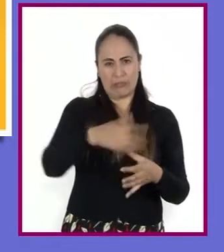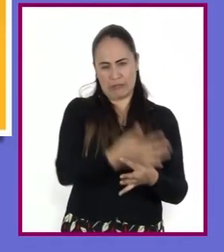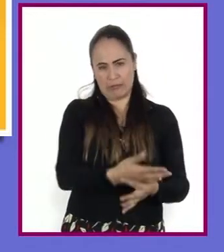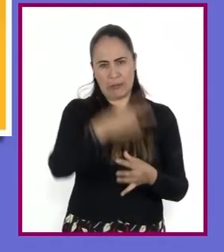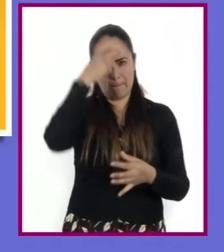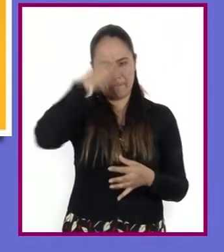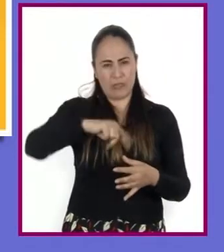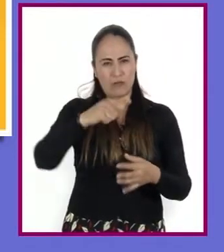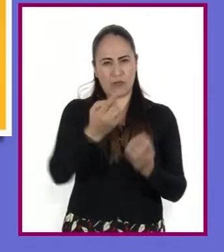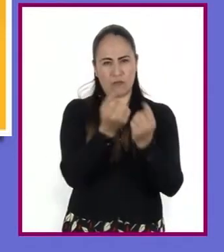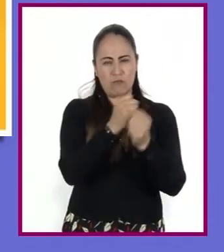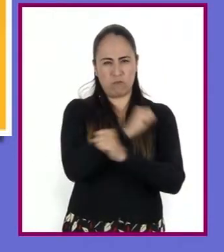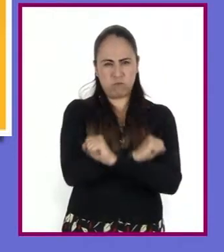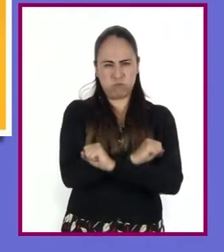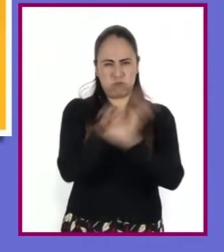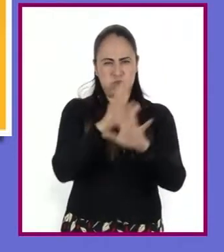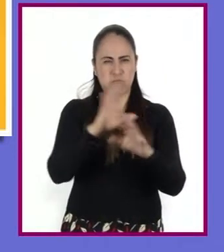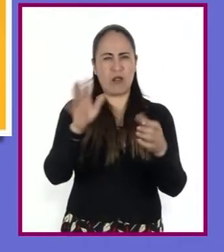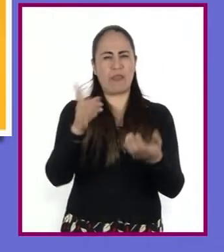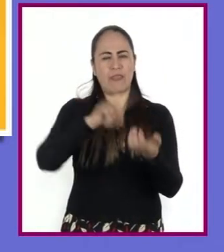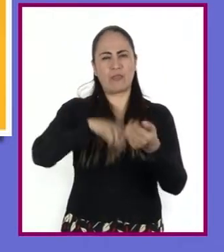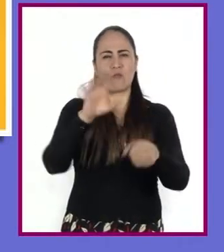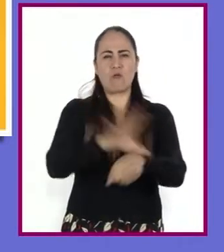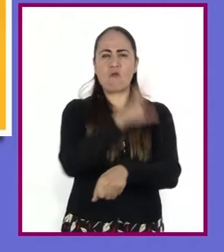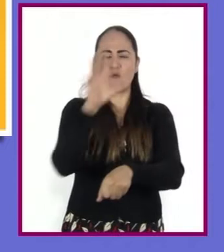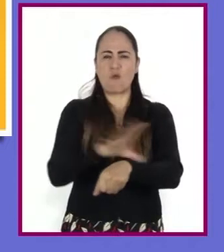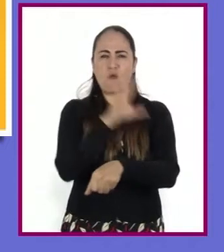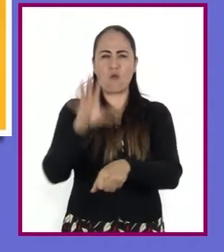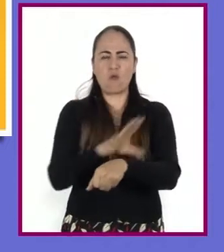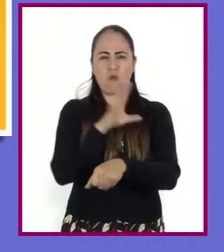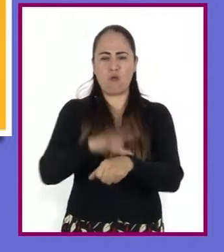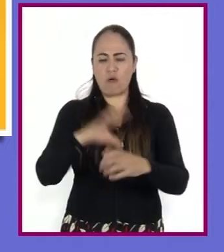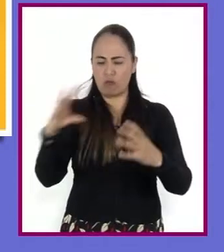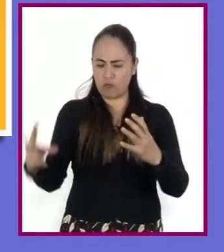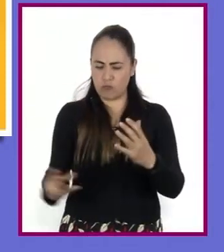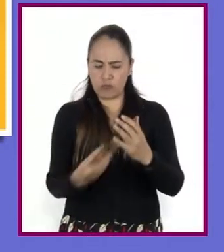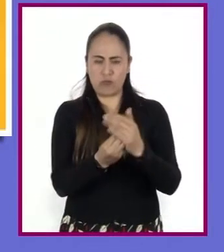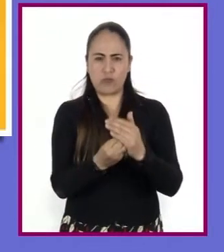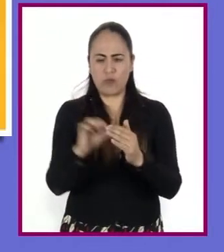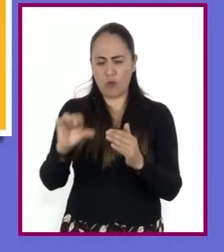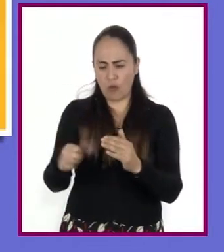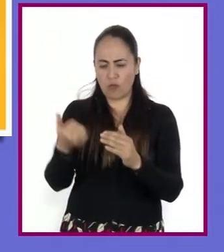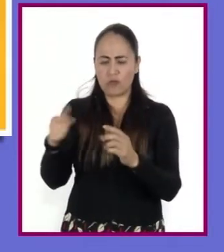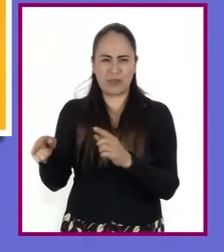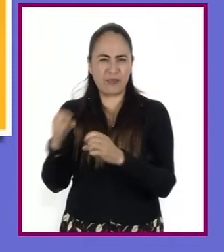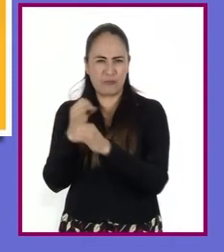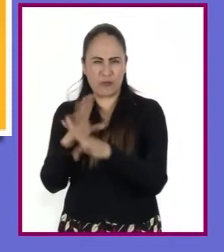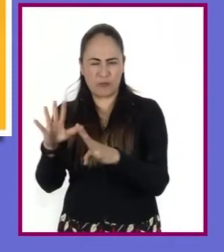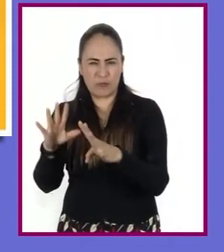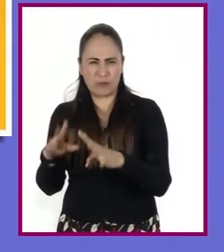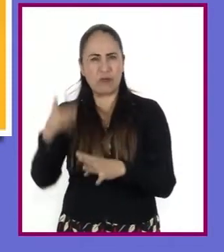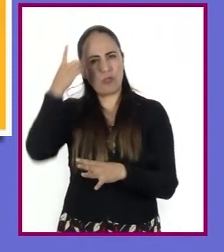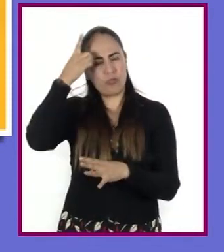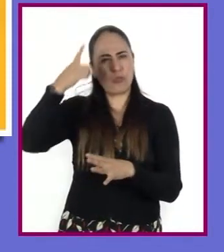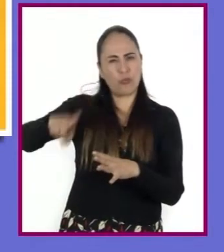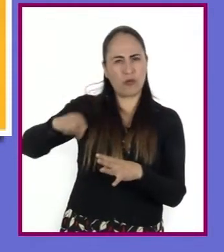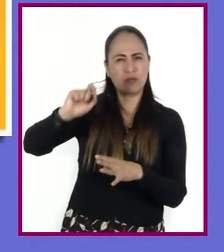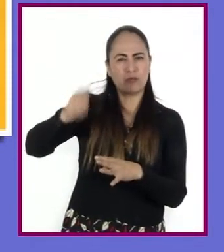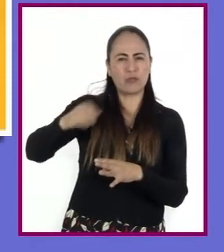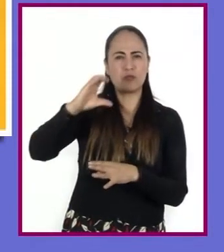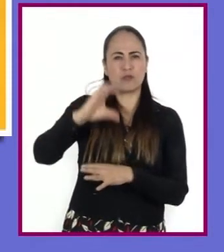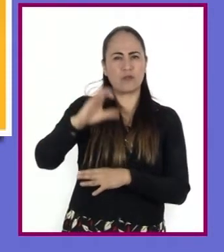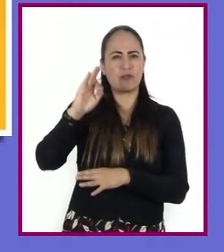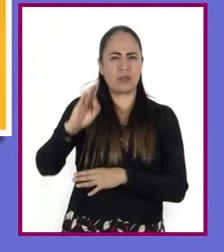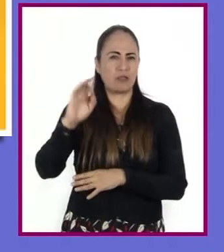de una planta nuclear que genere electricidad, se complementa con otro texto que menciona que es propiedad de la Comisión Federal de